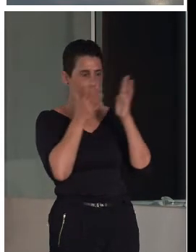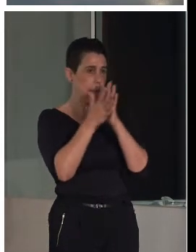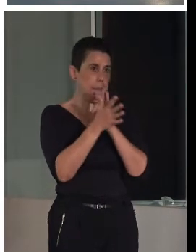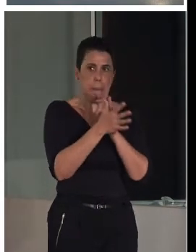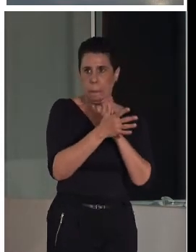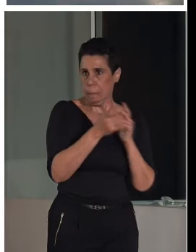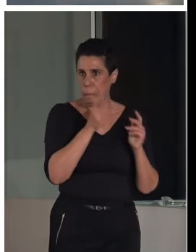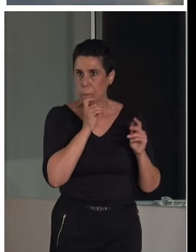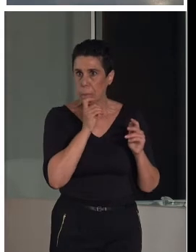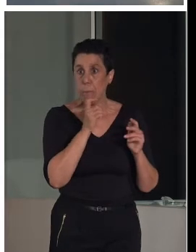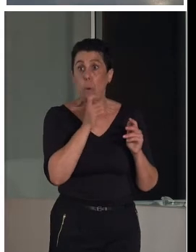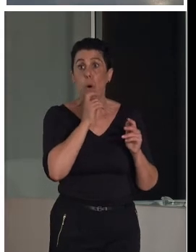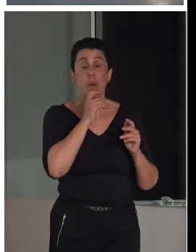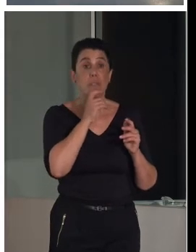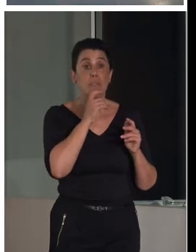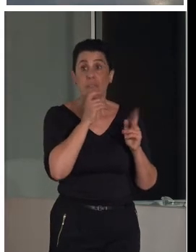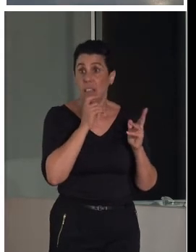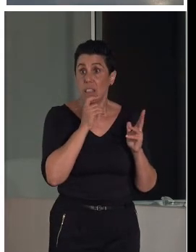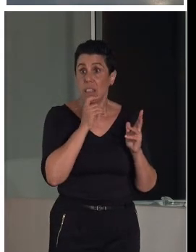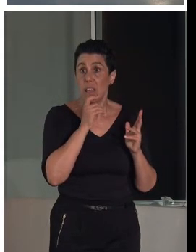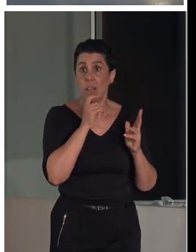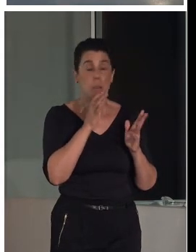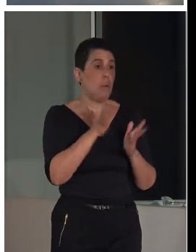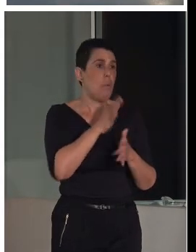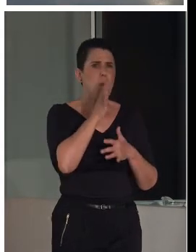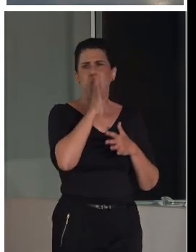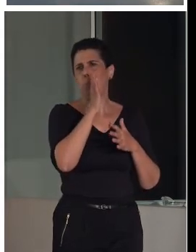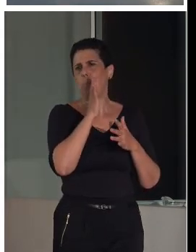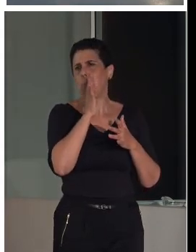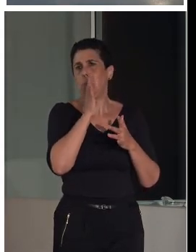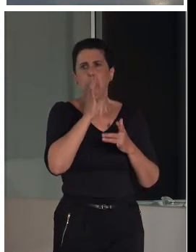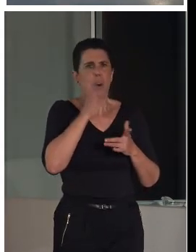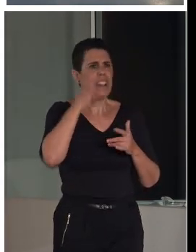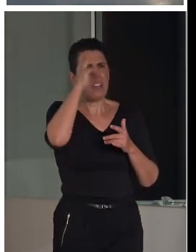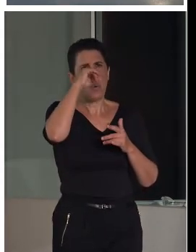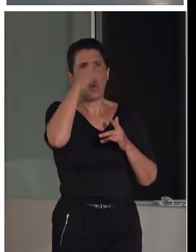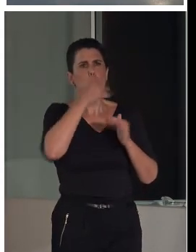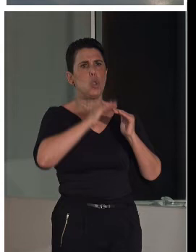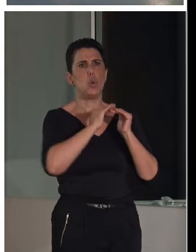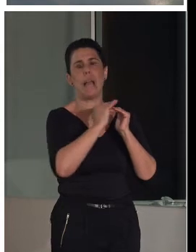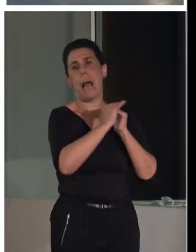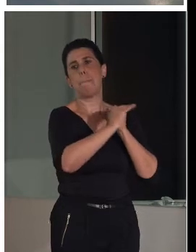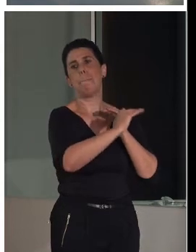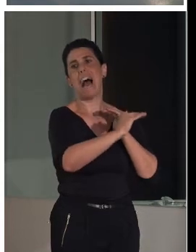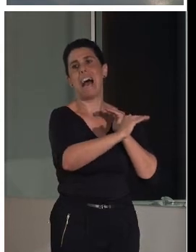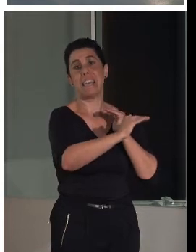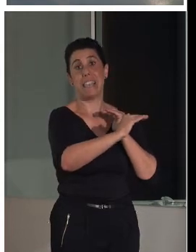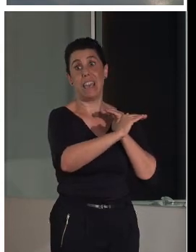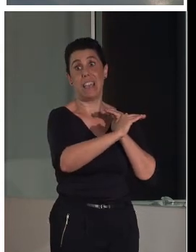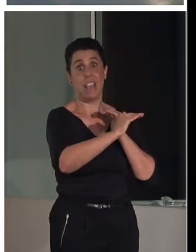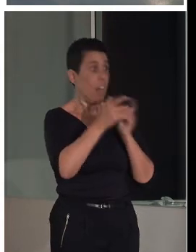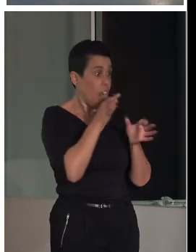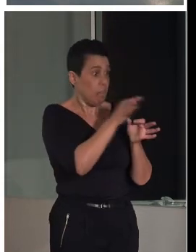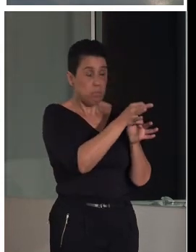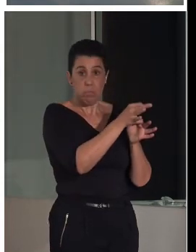Primero, porque tiene un sesgo territorial tremendo. Es decir, somos una cultura de valle. El mudéjar tiene unos núcleos